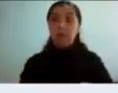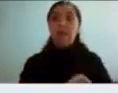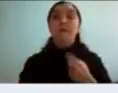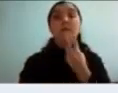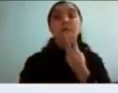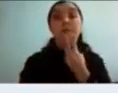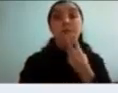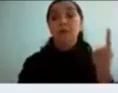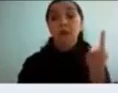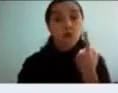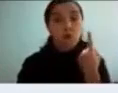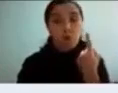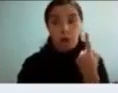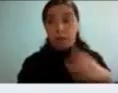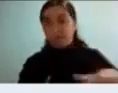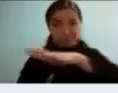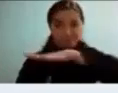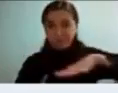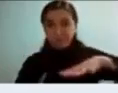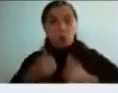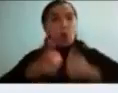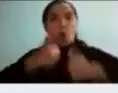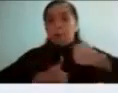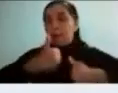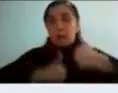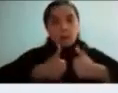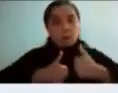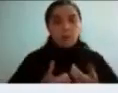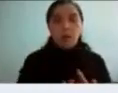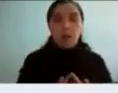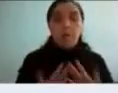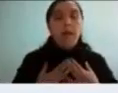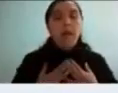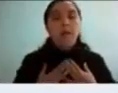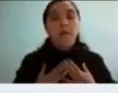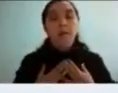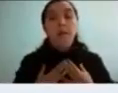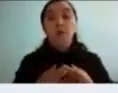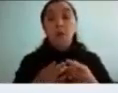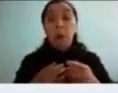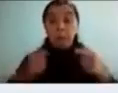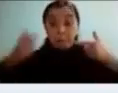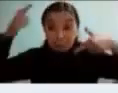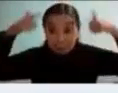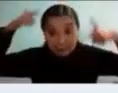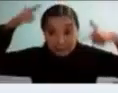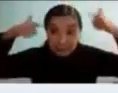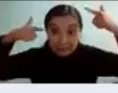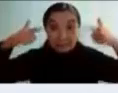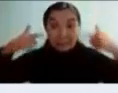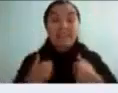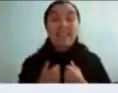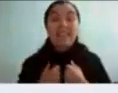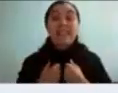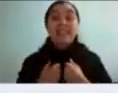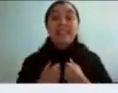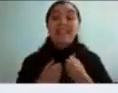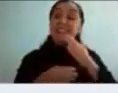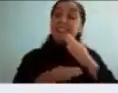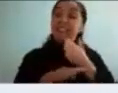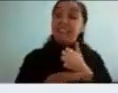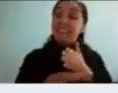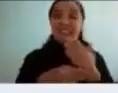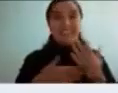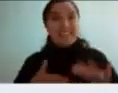competitivo y la verdad es que fue muy carmela porque llegué muy bien a la universidad con mucho